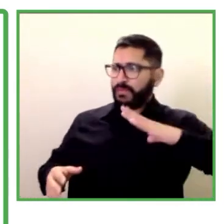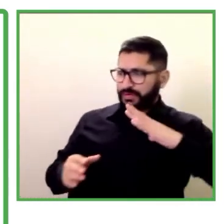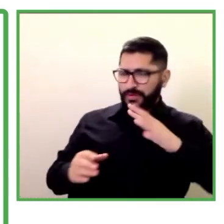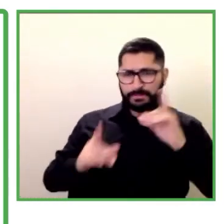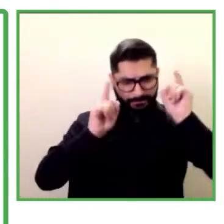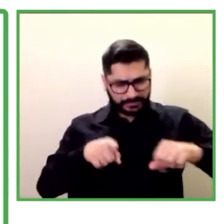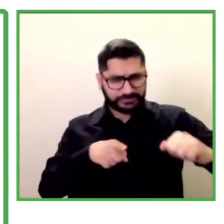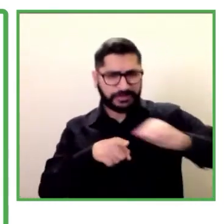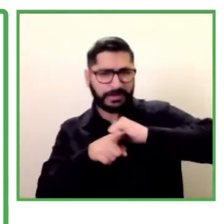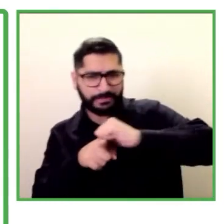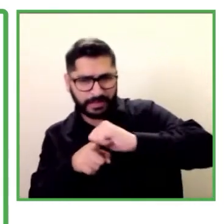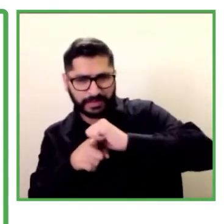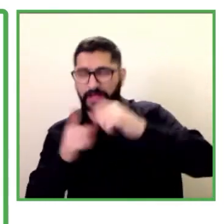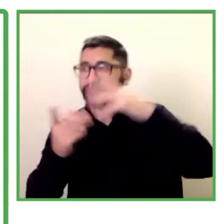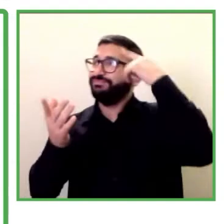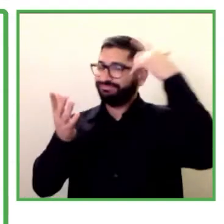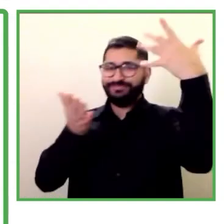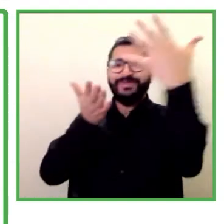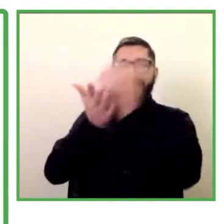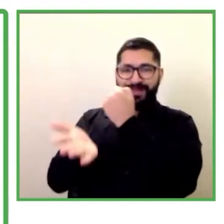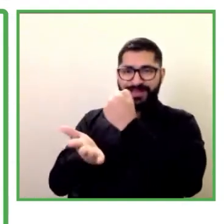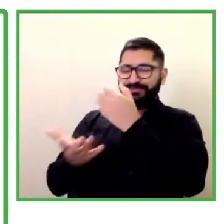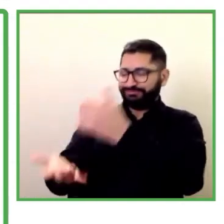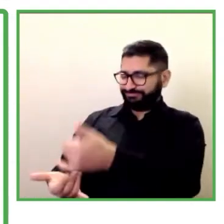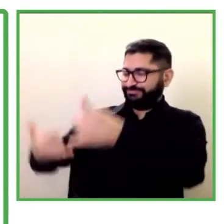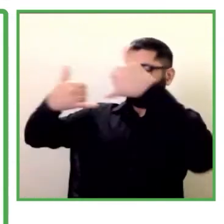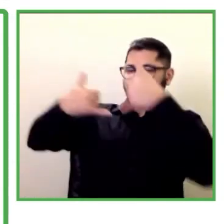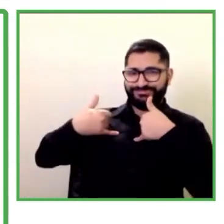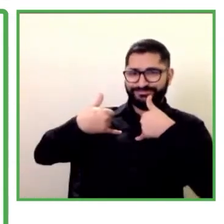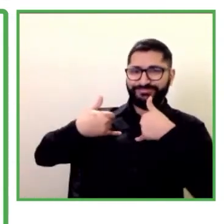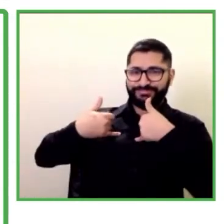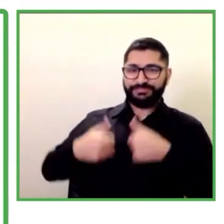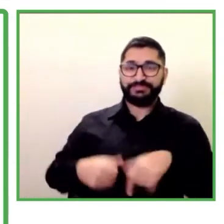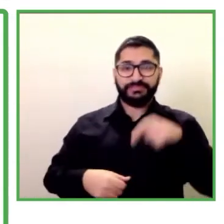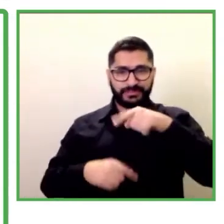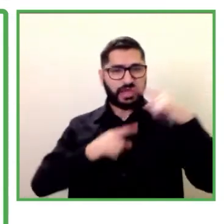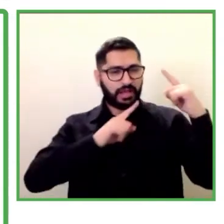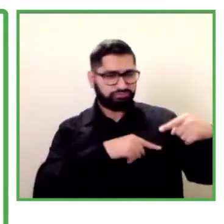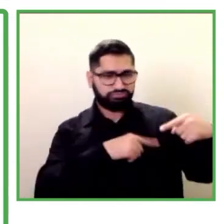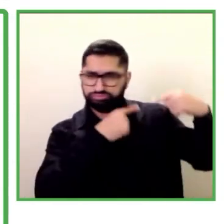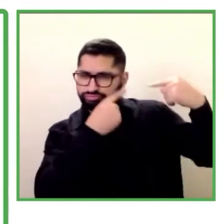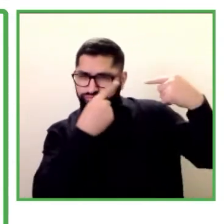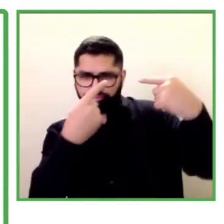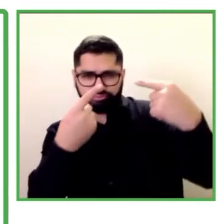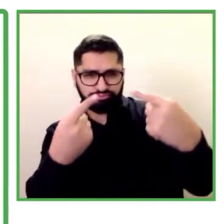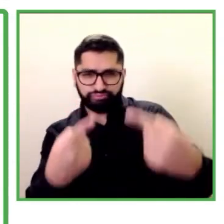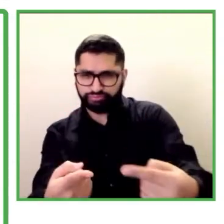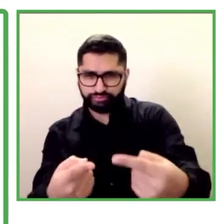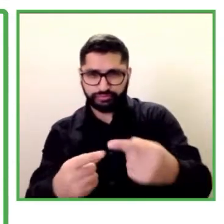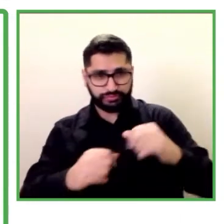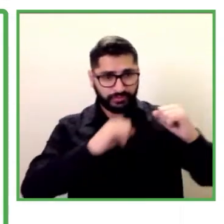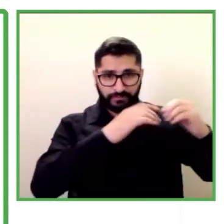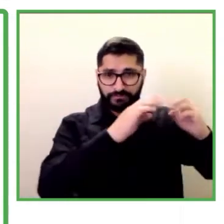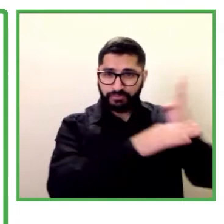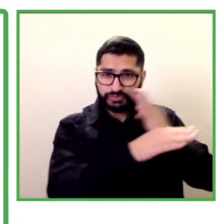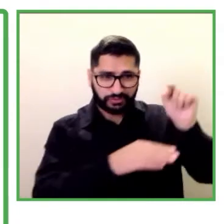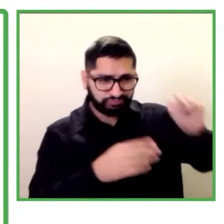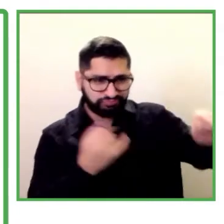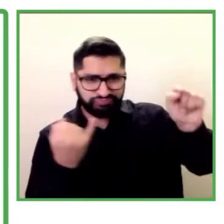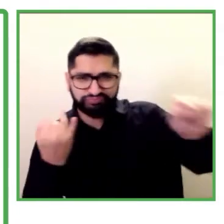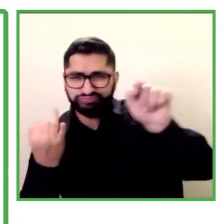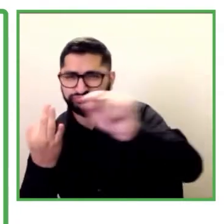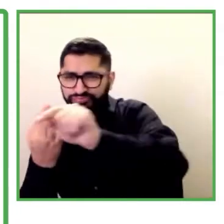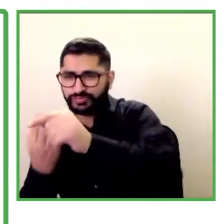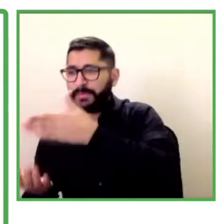el premio Entrale a las principales empresas con mejores resultados en su índice y con las mejores prácticas de inclusión